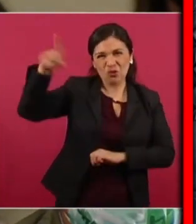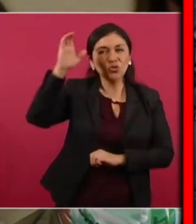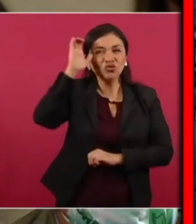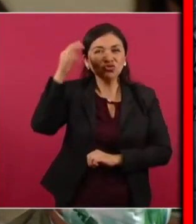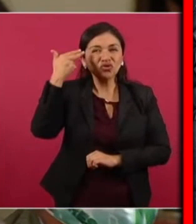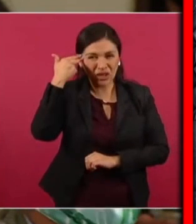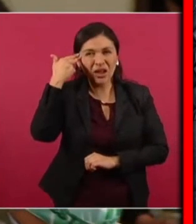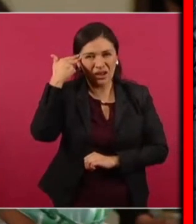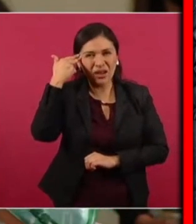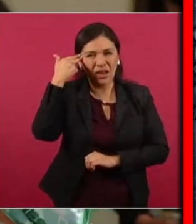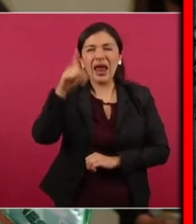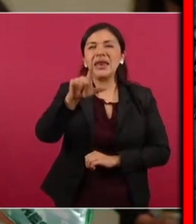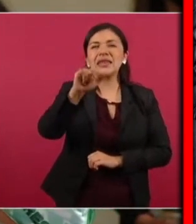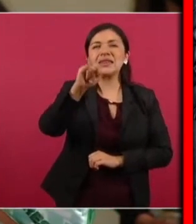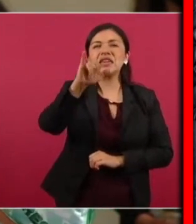litio